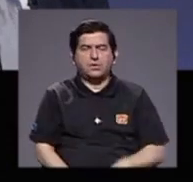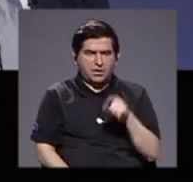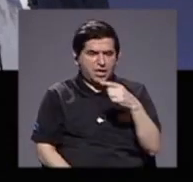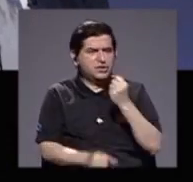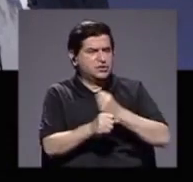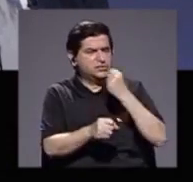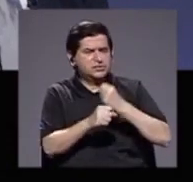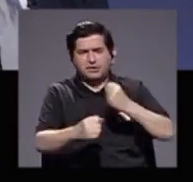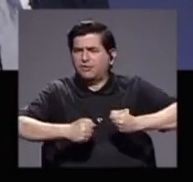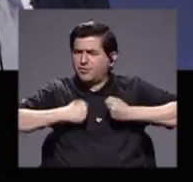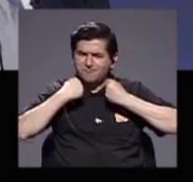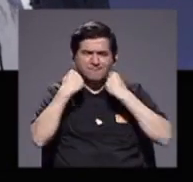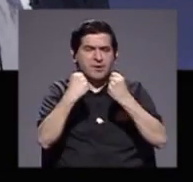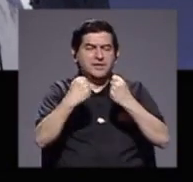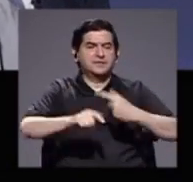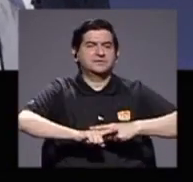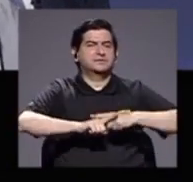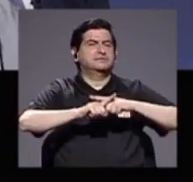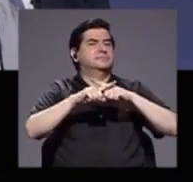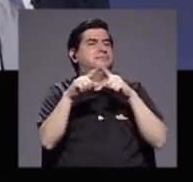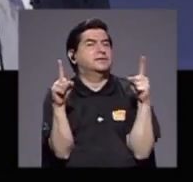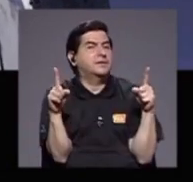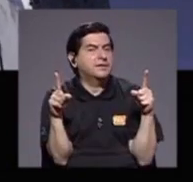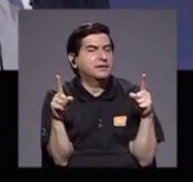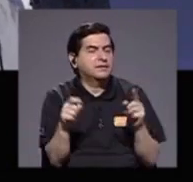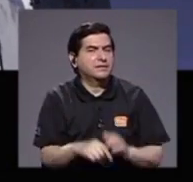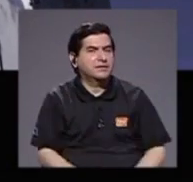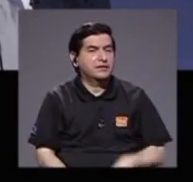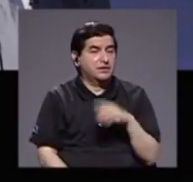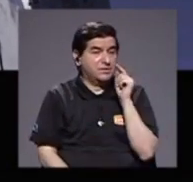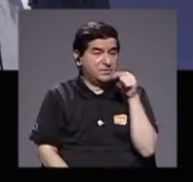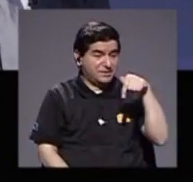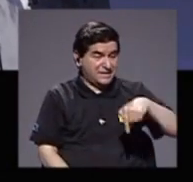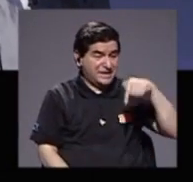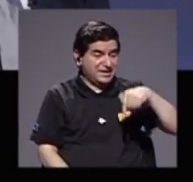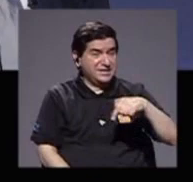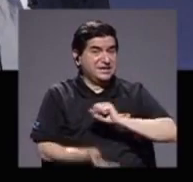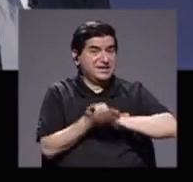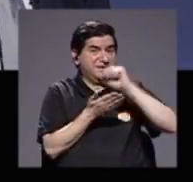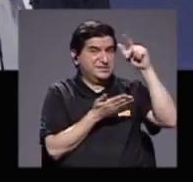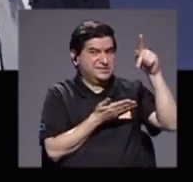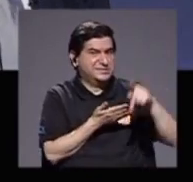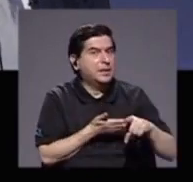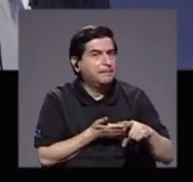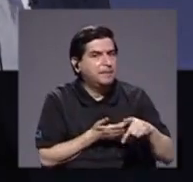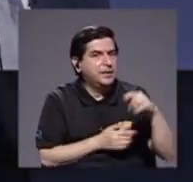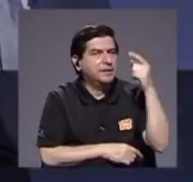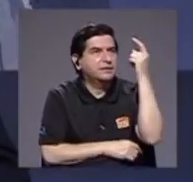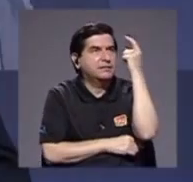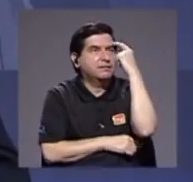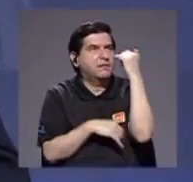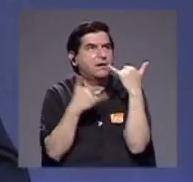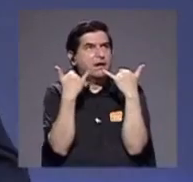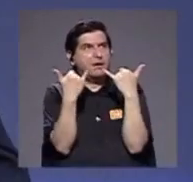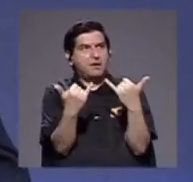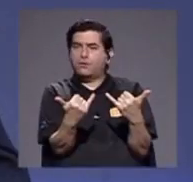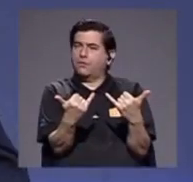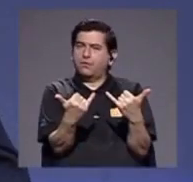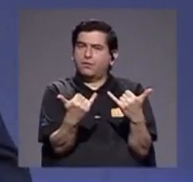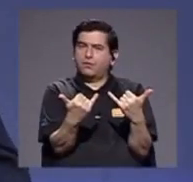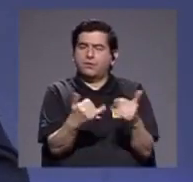haciendo enormes esfuerzos pero si eso es acá en San Pedro de Montes de Oca imaginémonos en